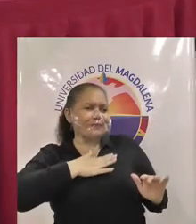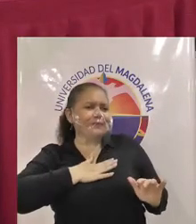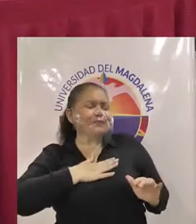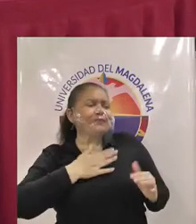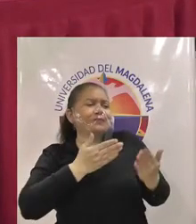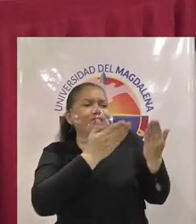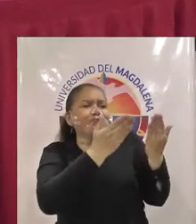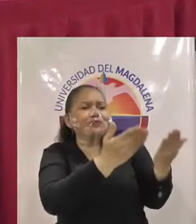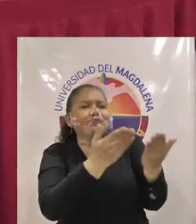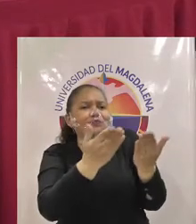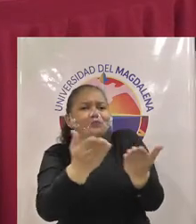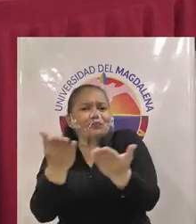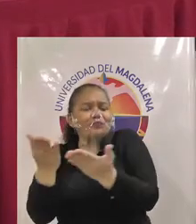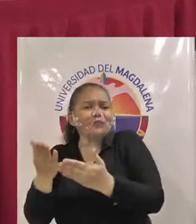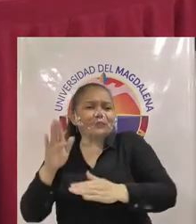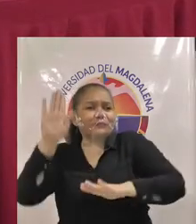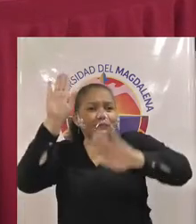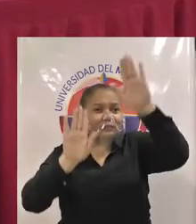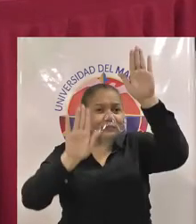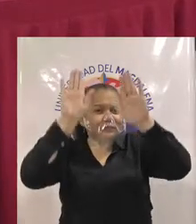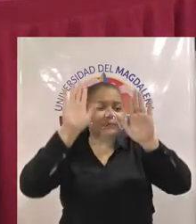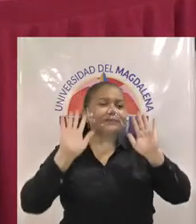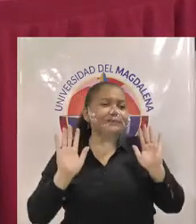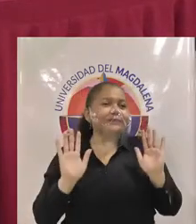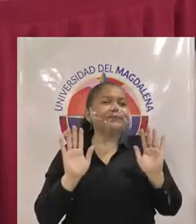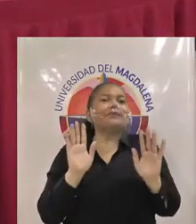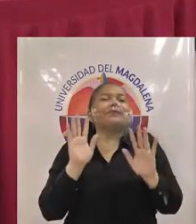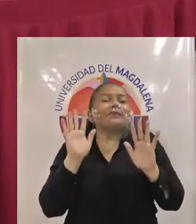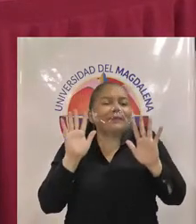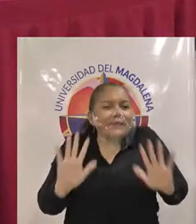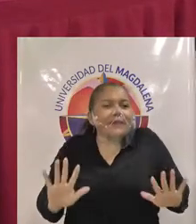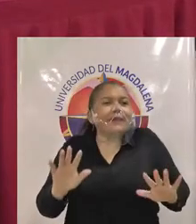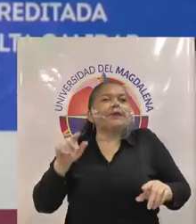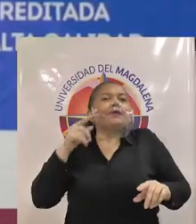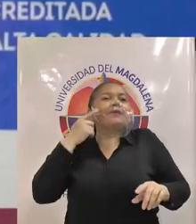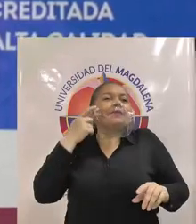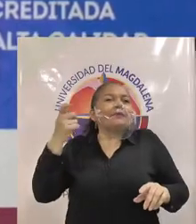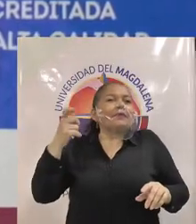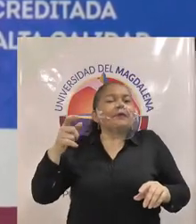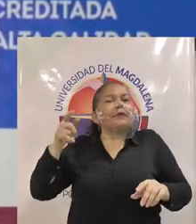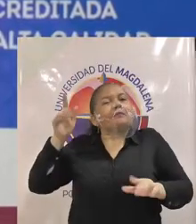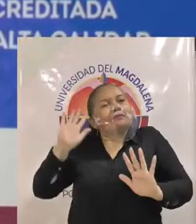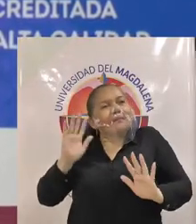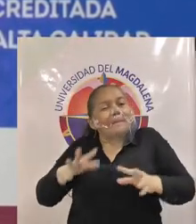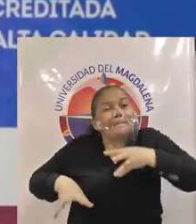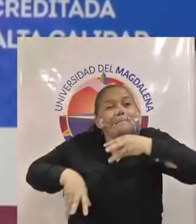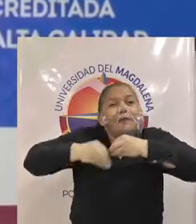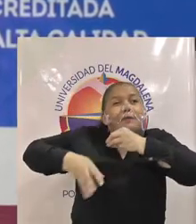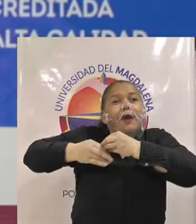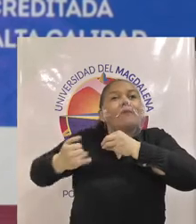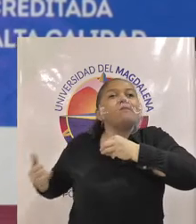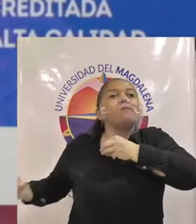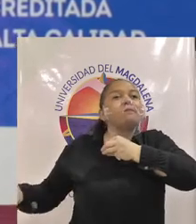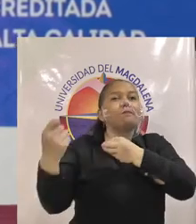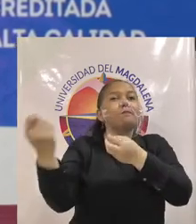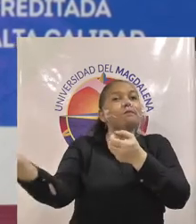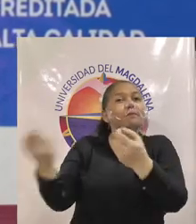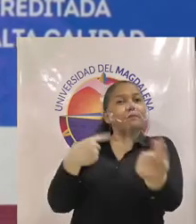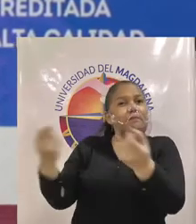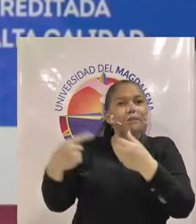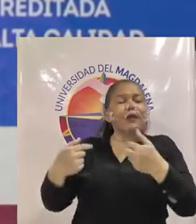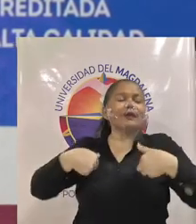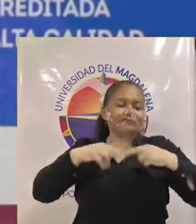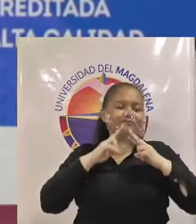candidatos pero yo si preferiría es cuando llegue la respuesta la pregunta de la gente participante de los demás que nos digan